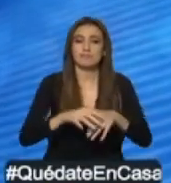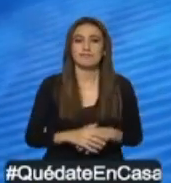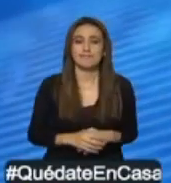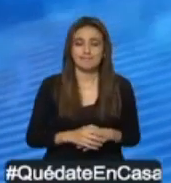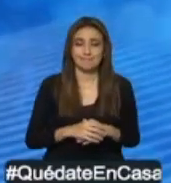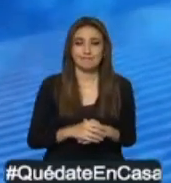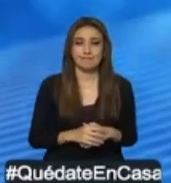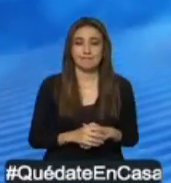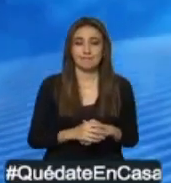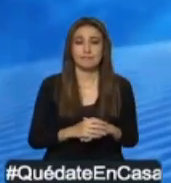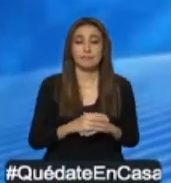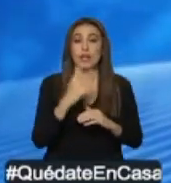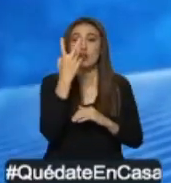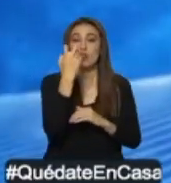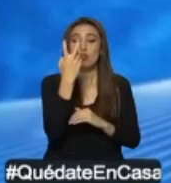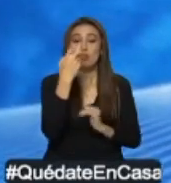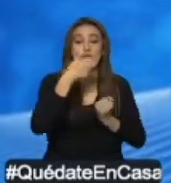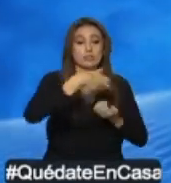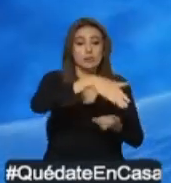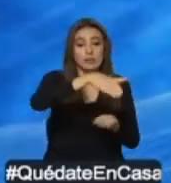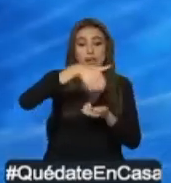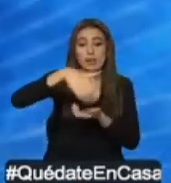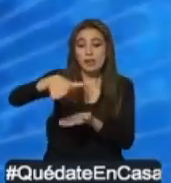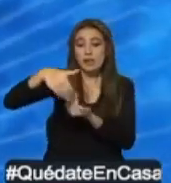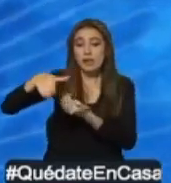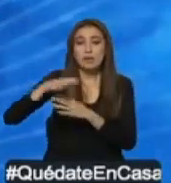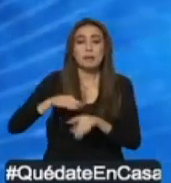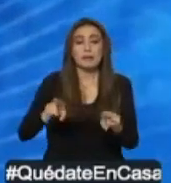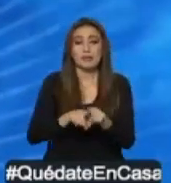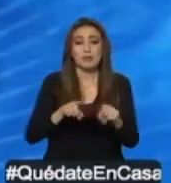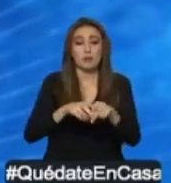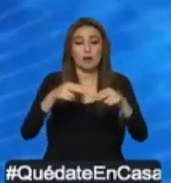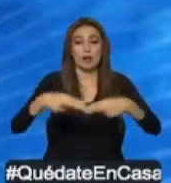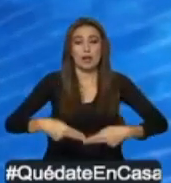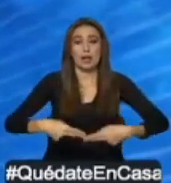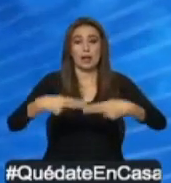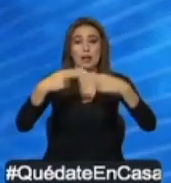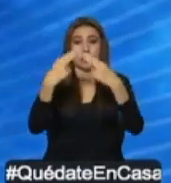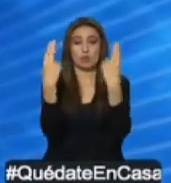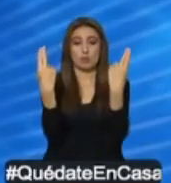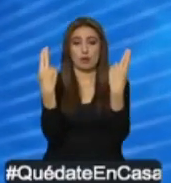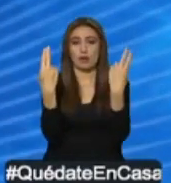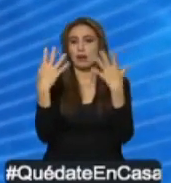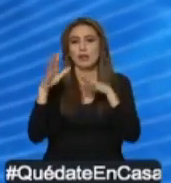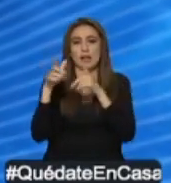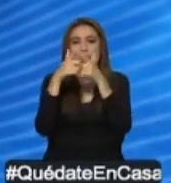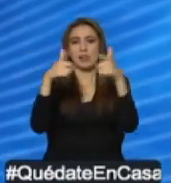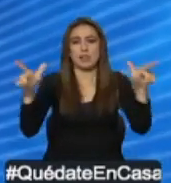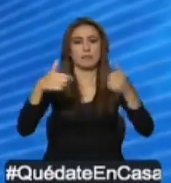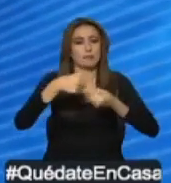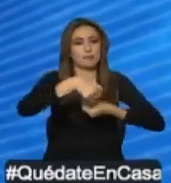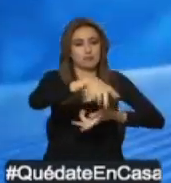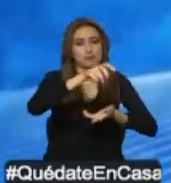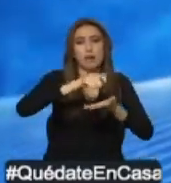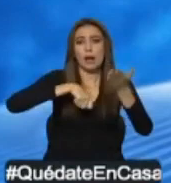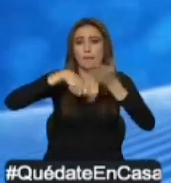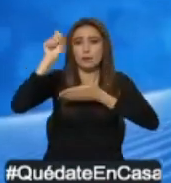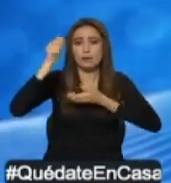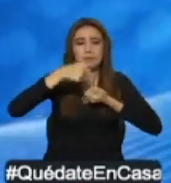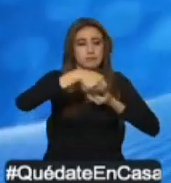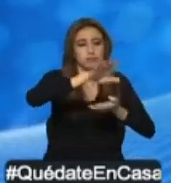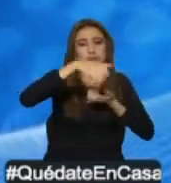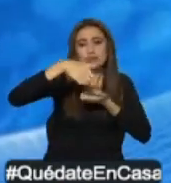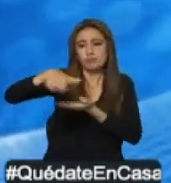Más de 12 envíos de socorro y donaciones fueron desaduanizados en menos de 30 minutos, así también 698